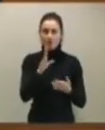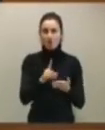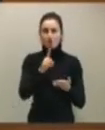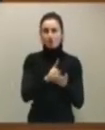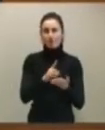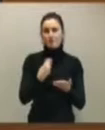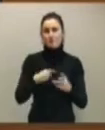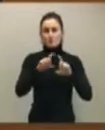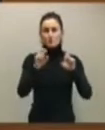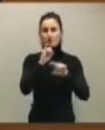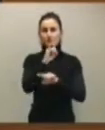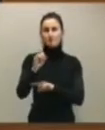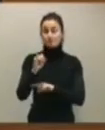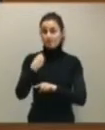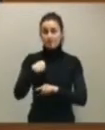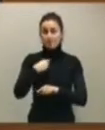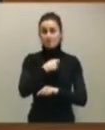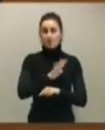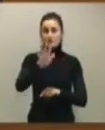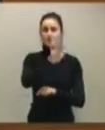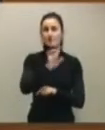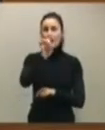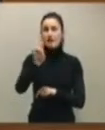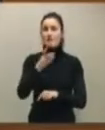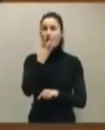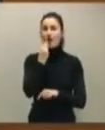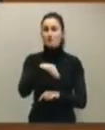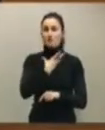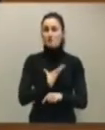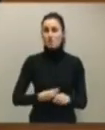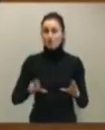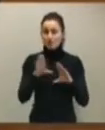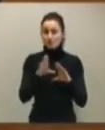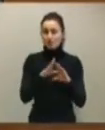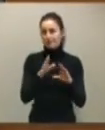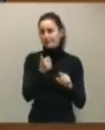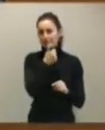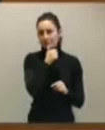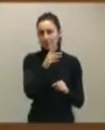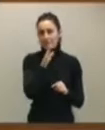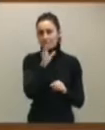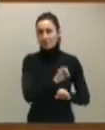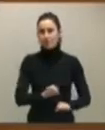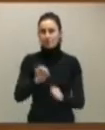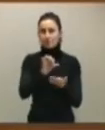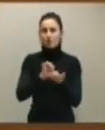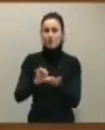tipo de órganos en todas las regiones en las que gobierna, salvo en Murcia. En Madrid nunca asistió por la proximidad del ciudadano al defensor del pueblo.